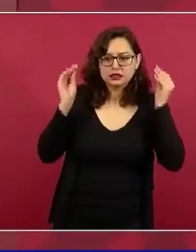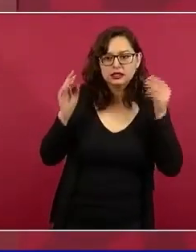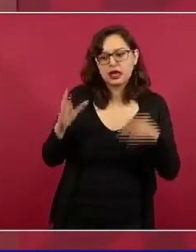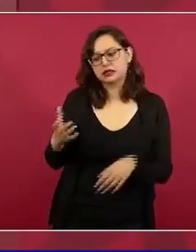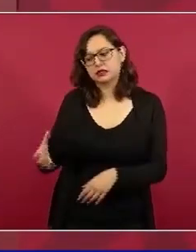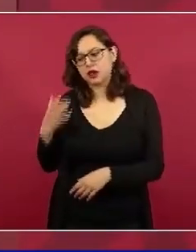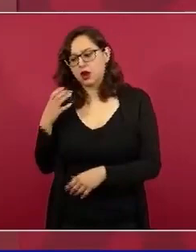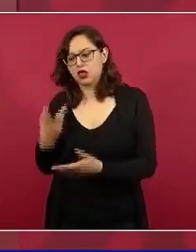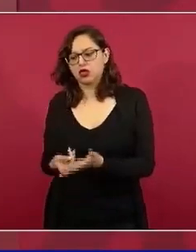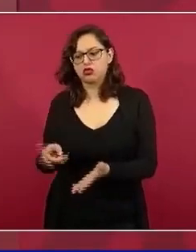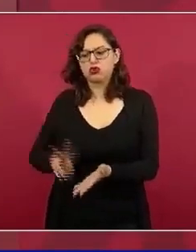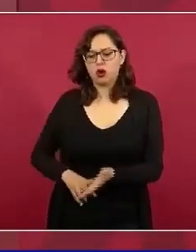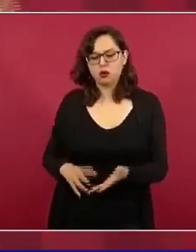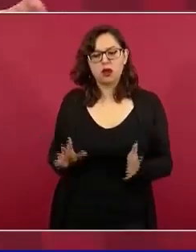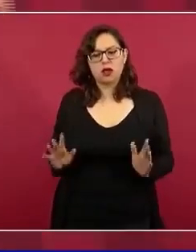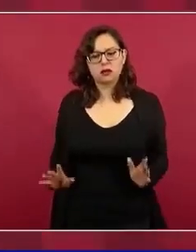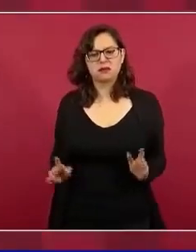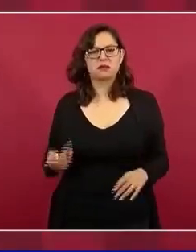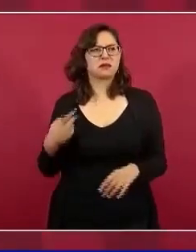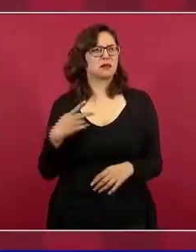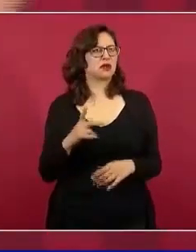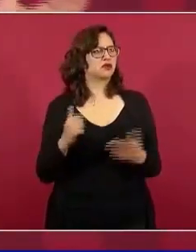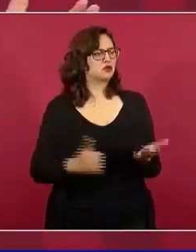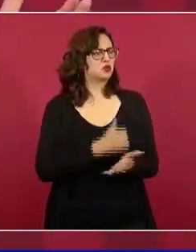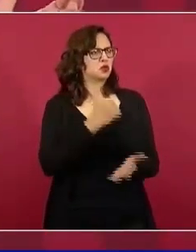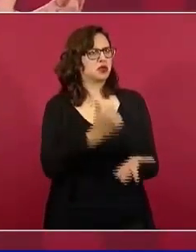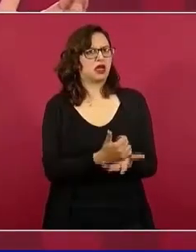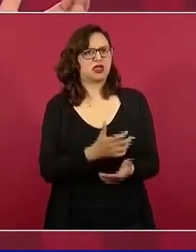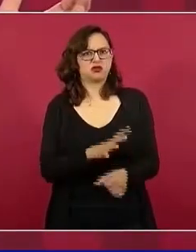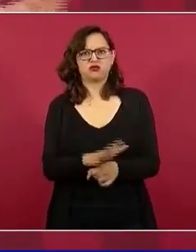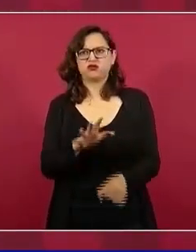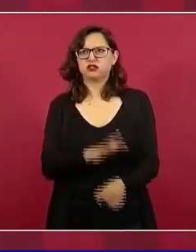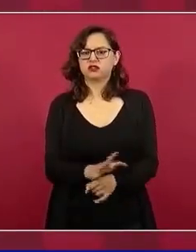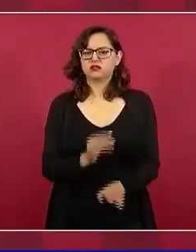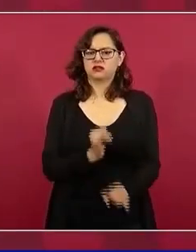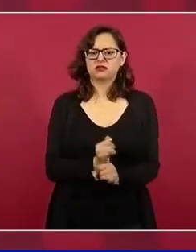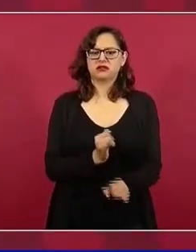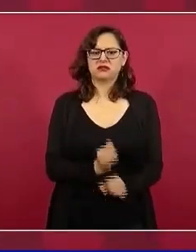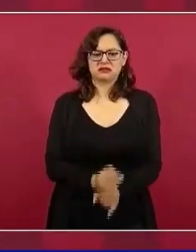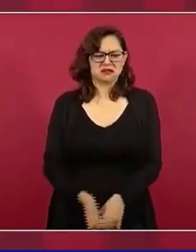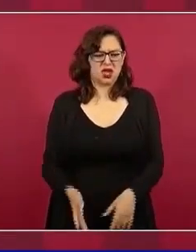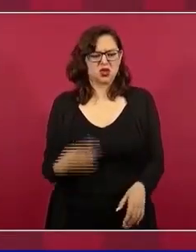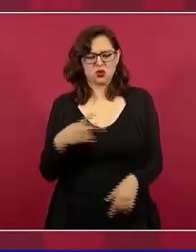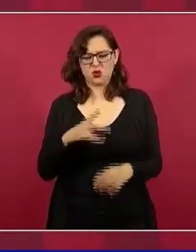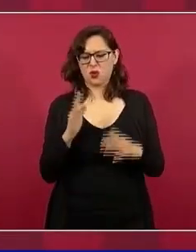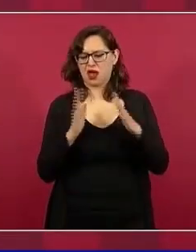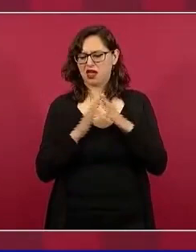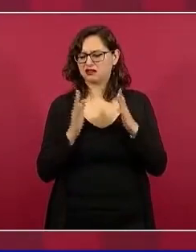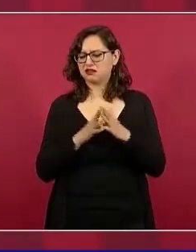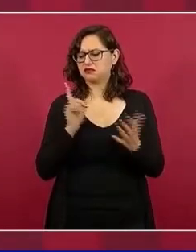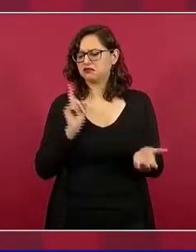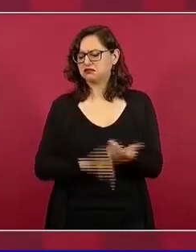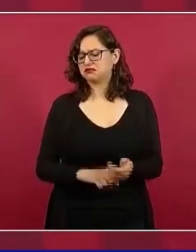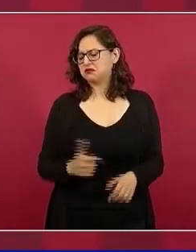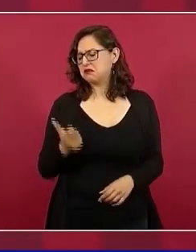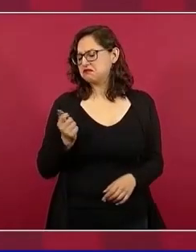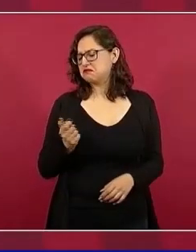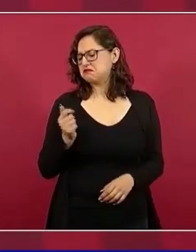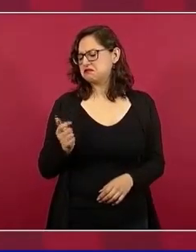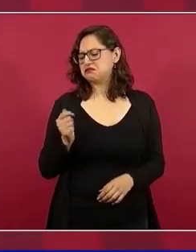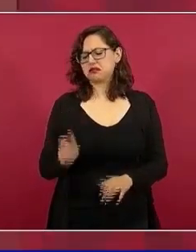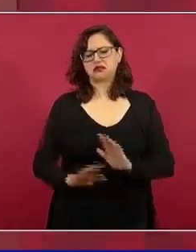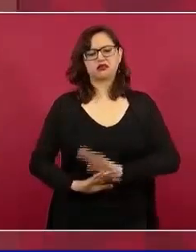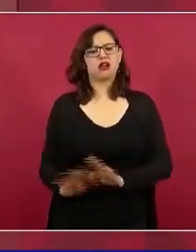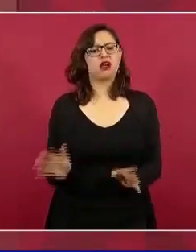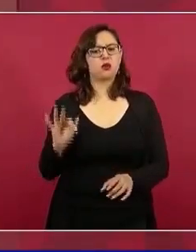Pero en las ciudades y en todos lados, desde la casa se vota